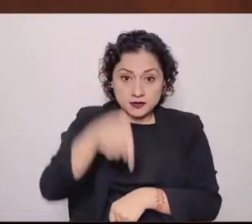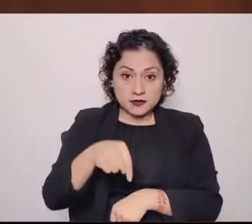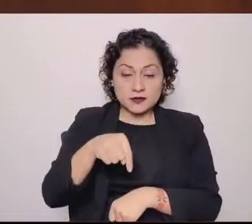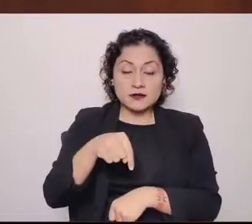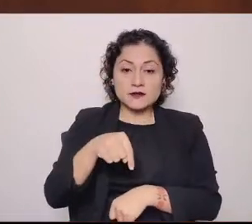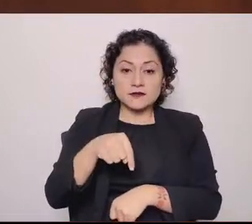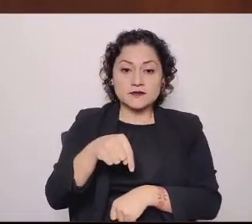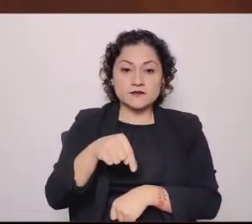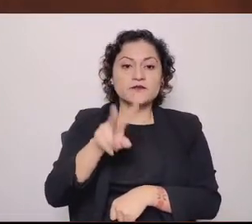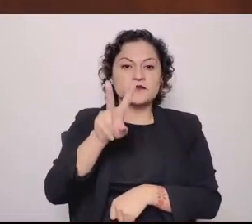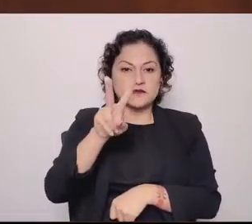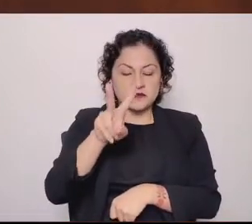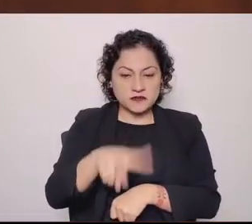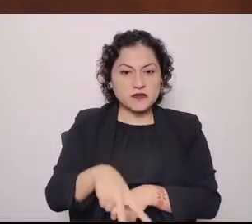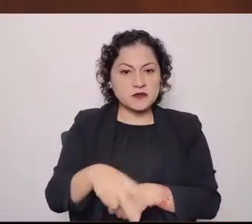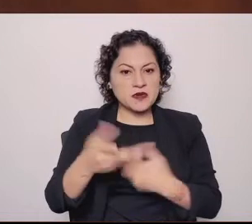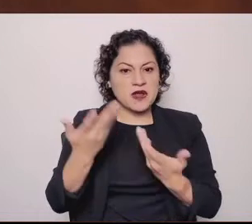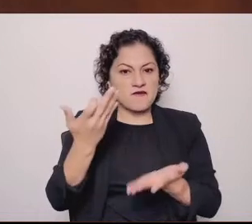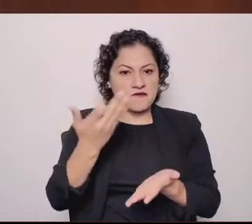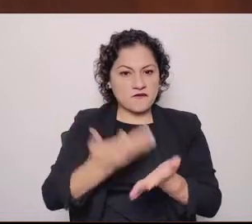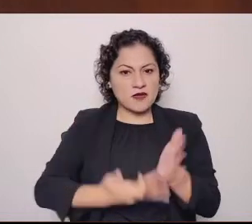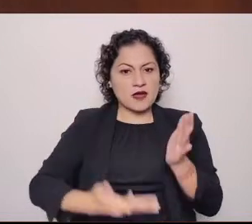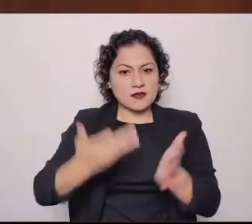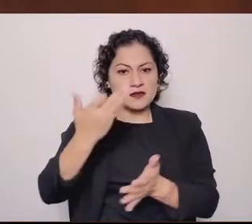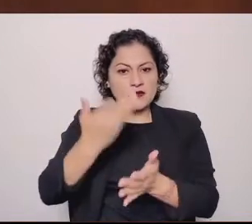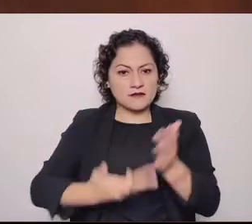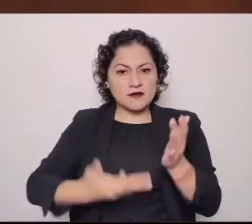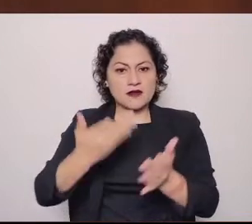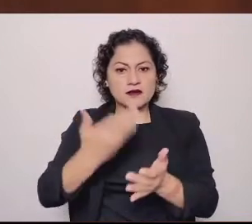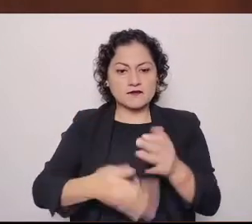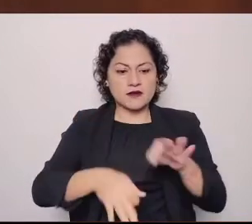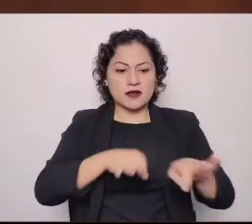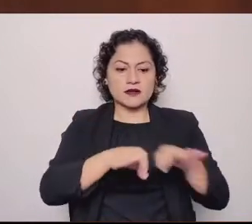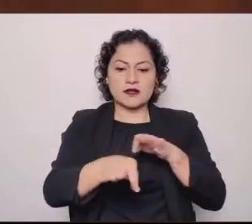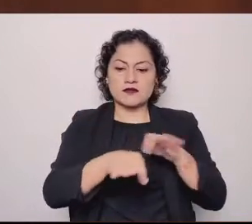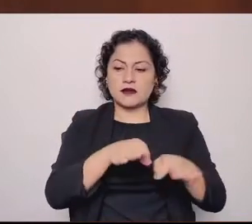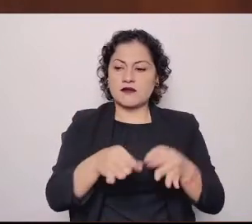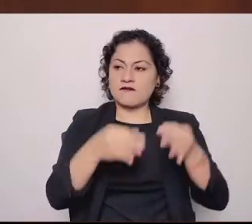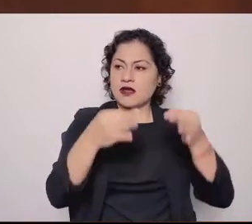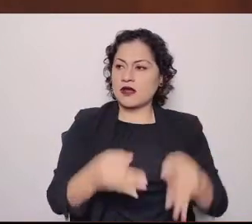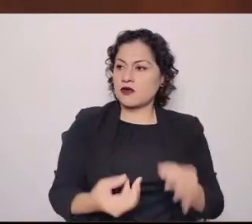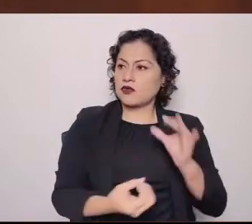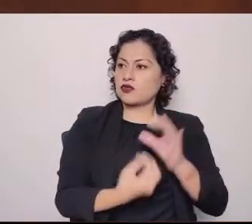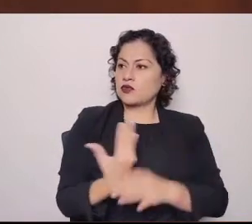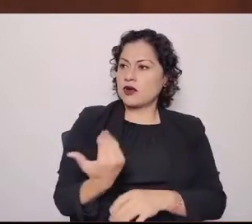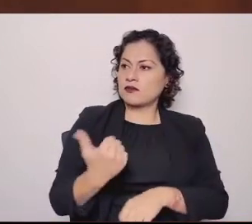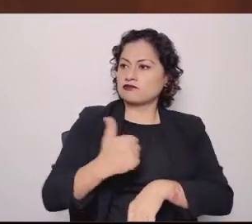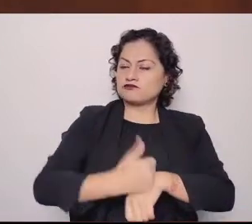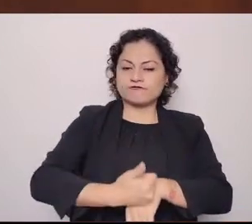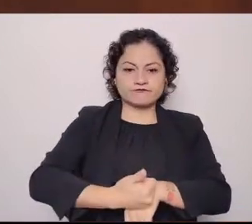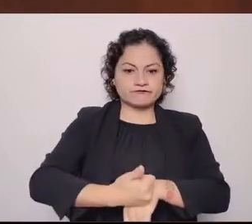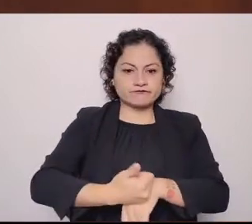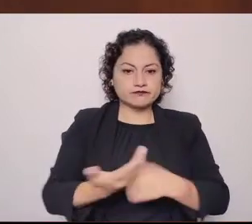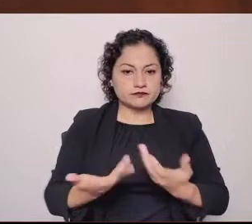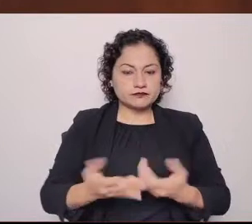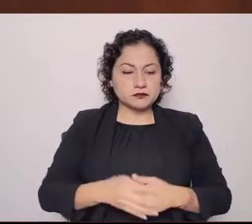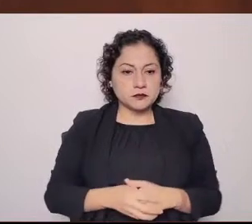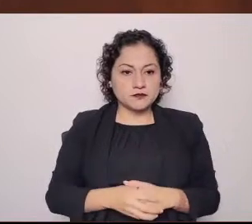de crear empleos dignos y de calidad. Solo como un comentario,